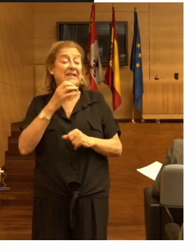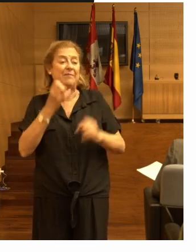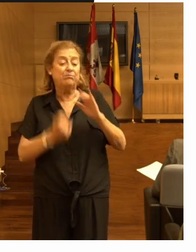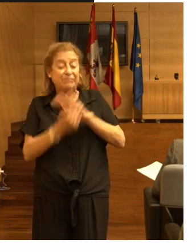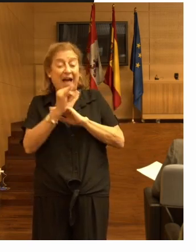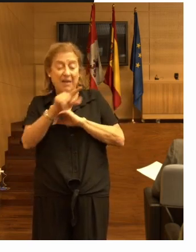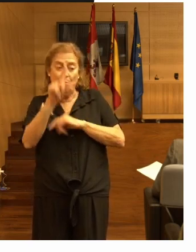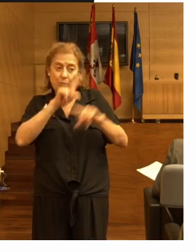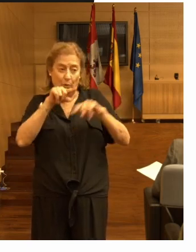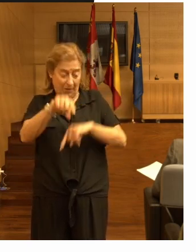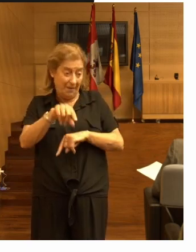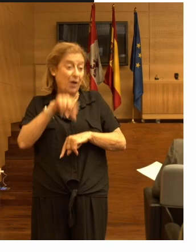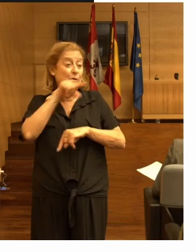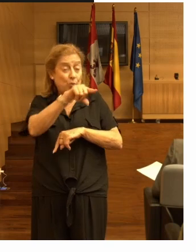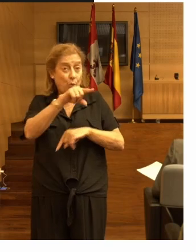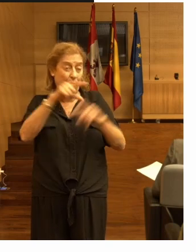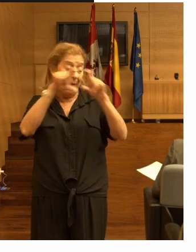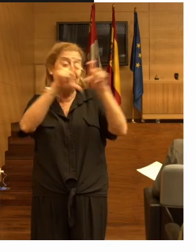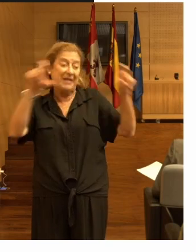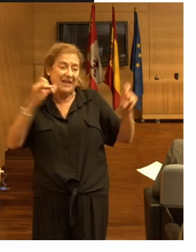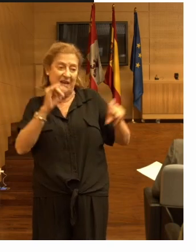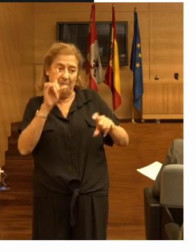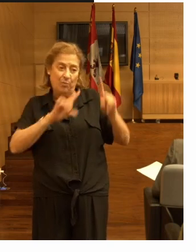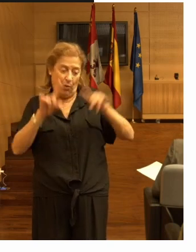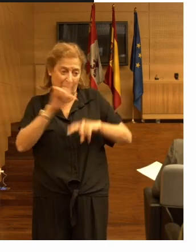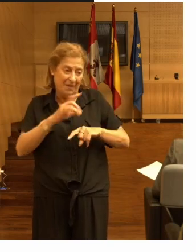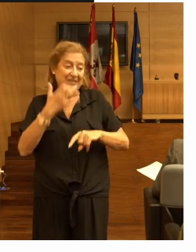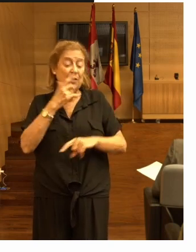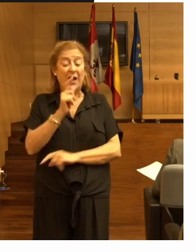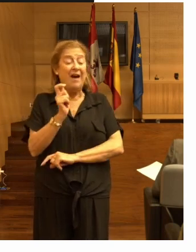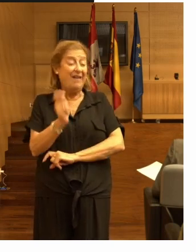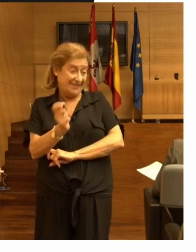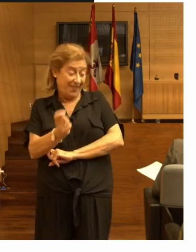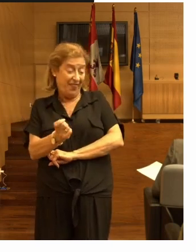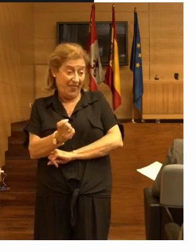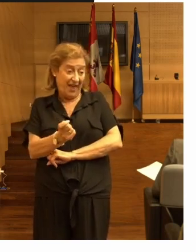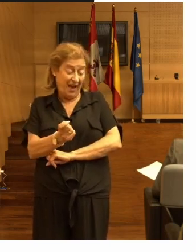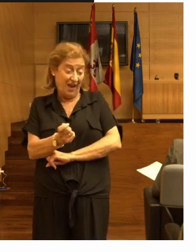tu institución en concreto si tienes una residencia